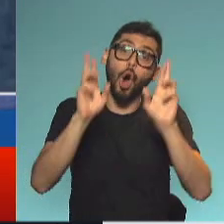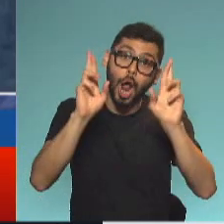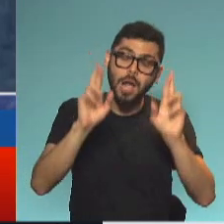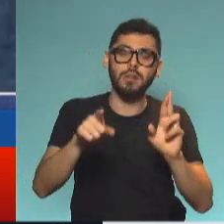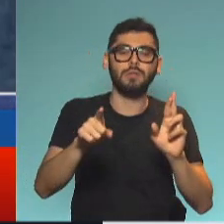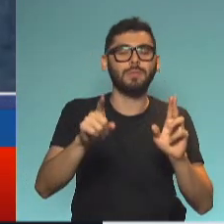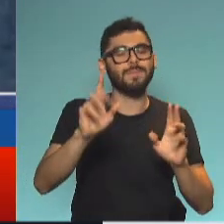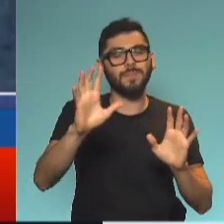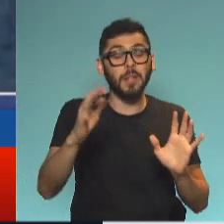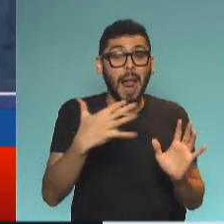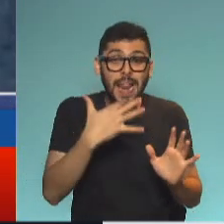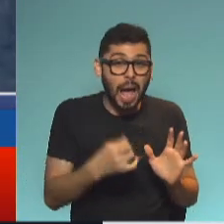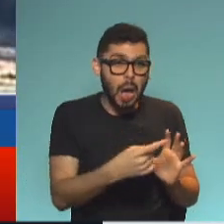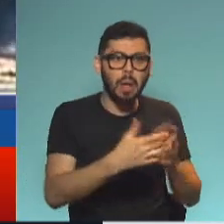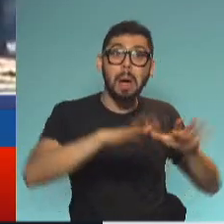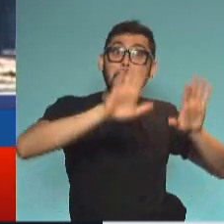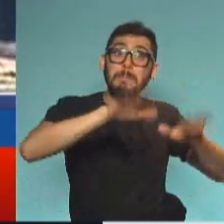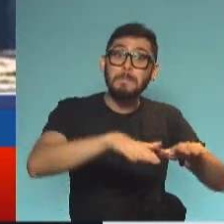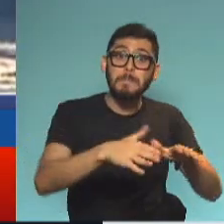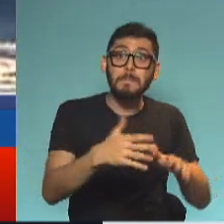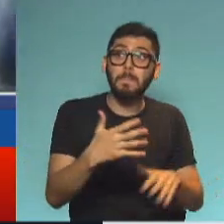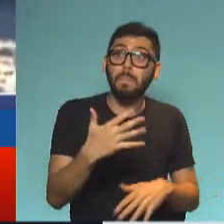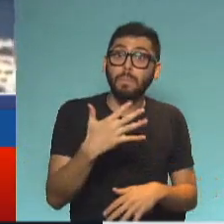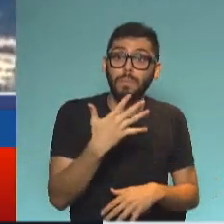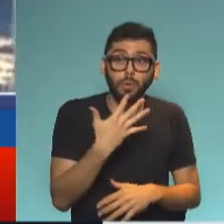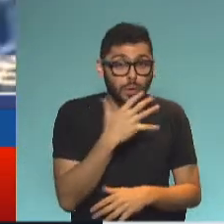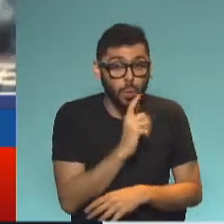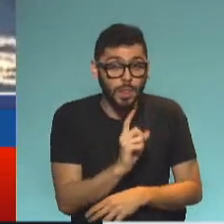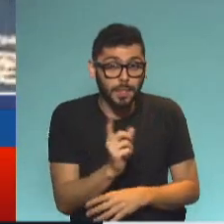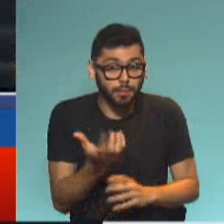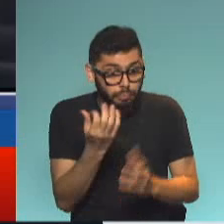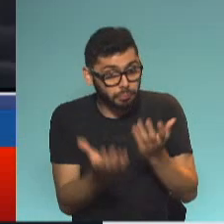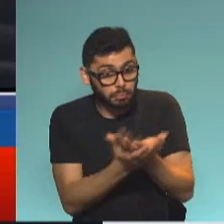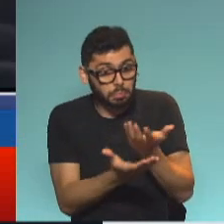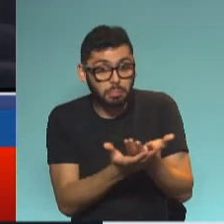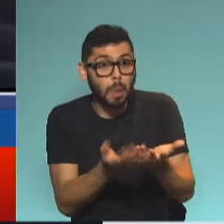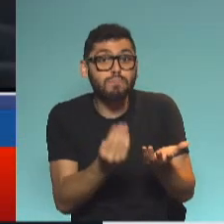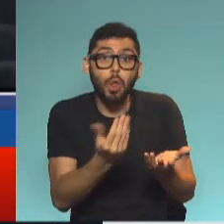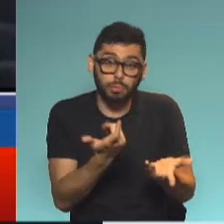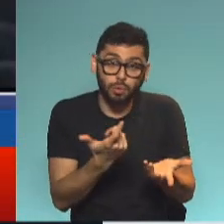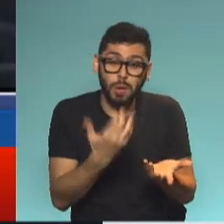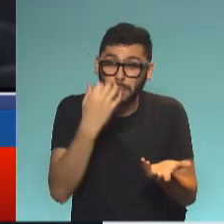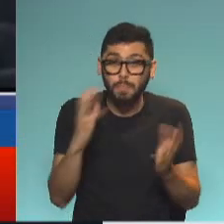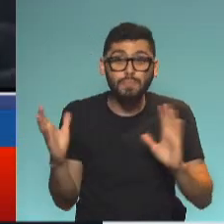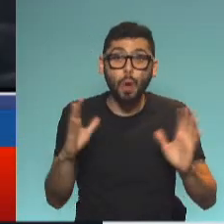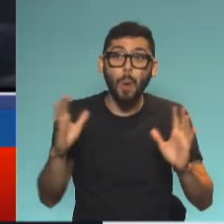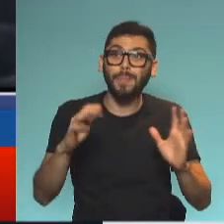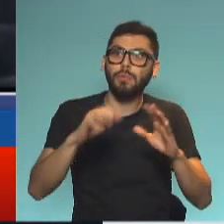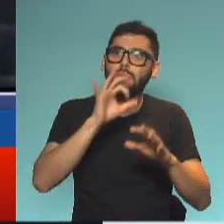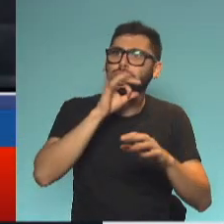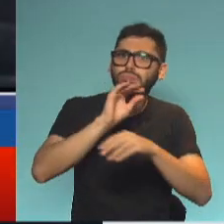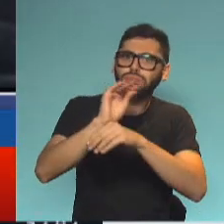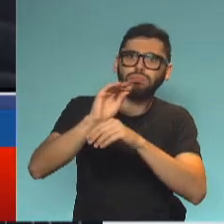inentendible el paro, felicita, totalmente inentendible en un momento en donde los precios ganaderos están muy buenos,